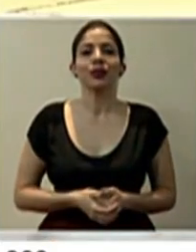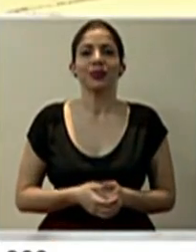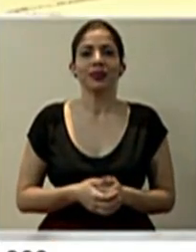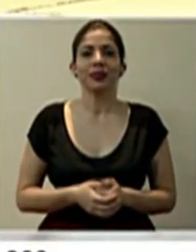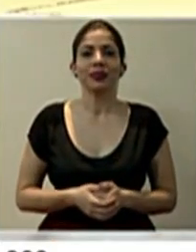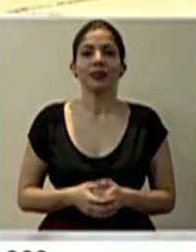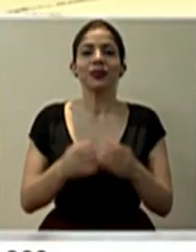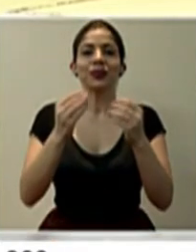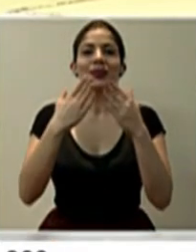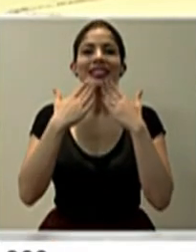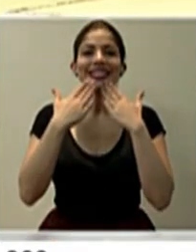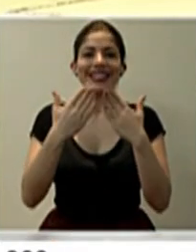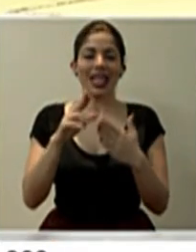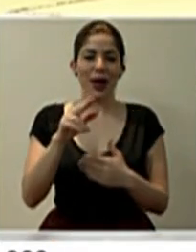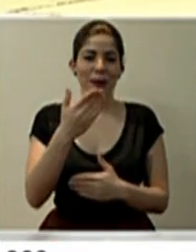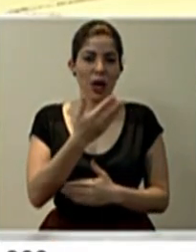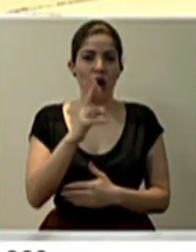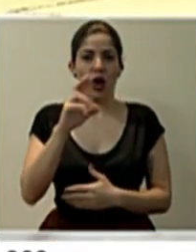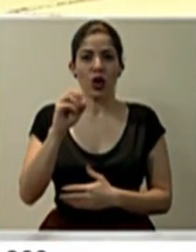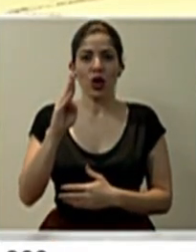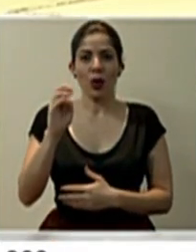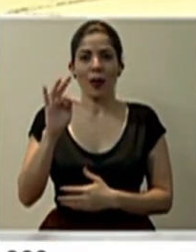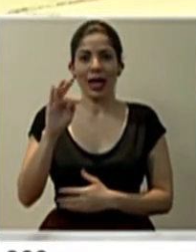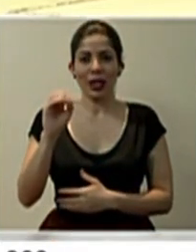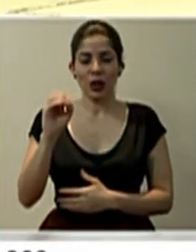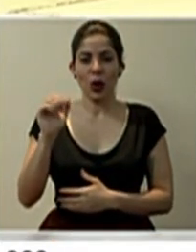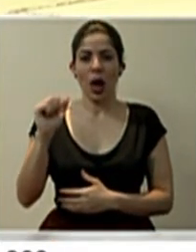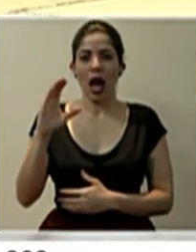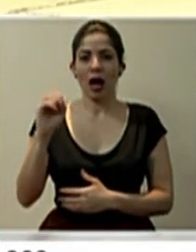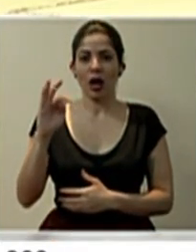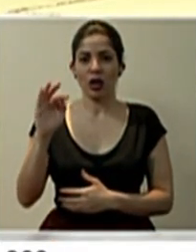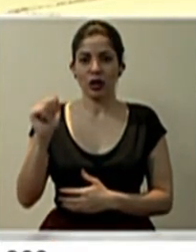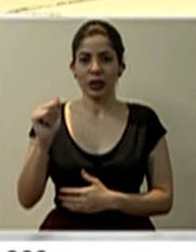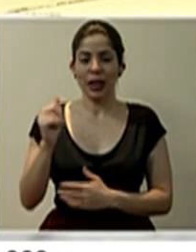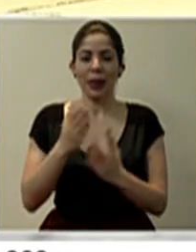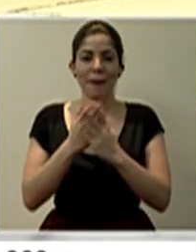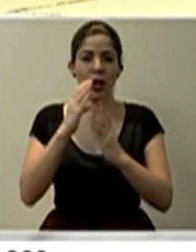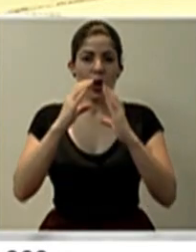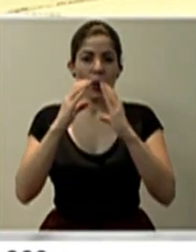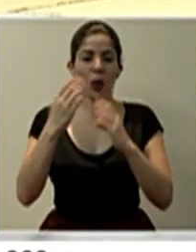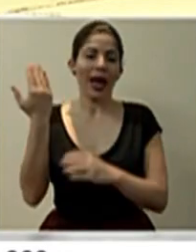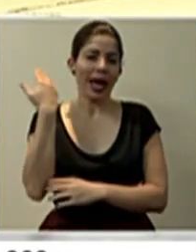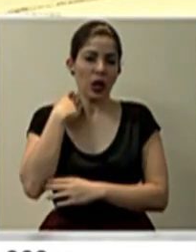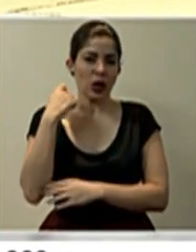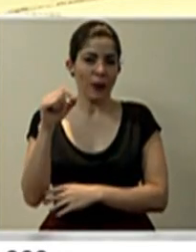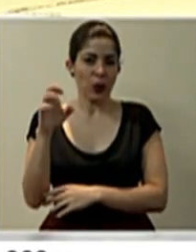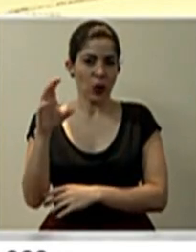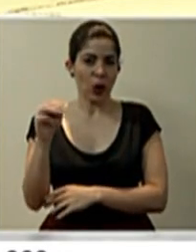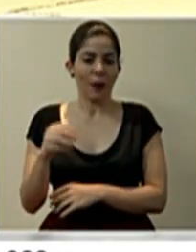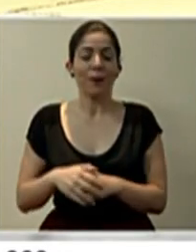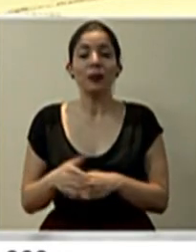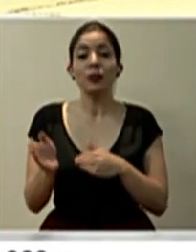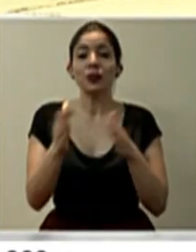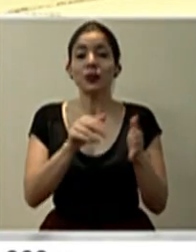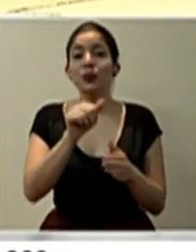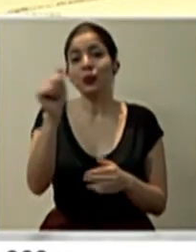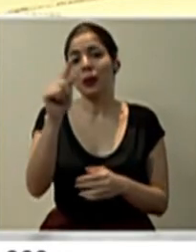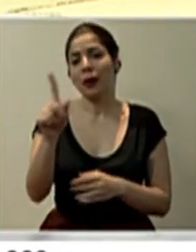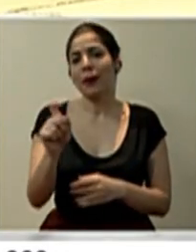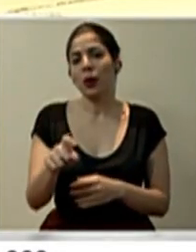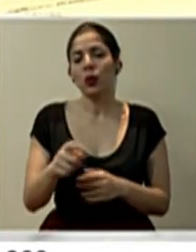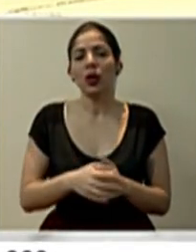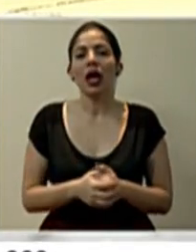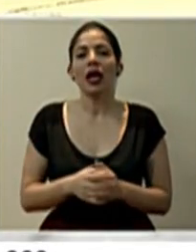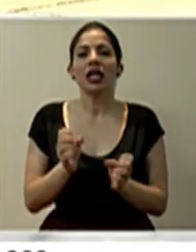Muchas gracias al colega Roberto Acosta del medio que torta.com. Continuamos con la siguiente consulta que